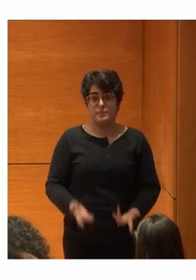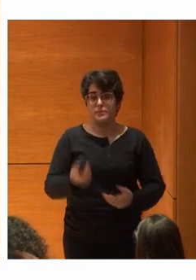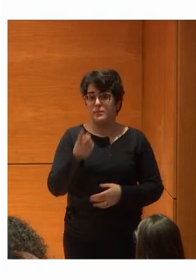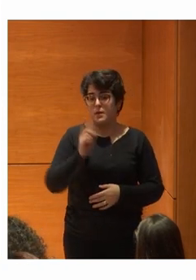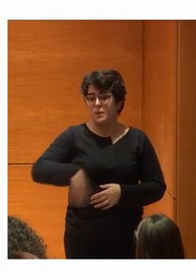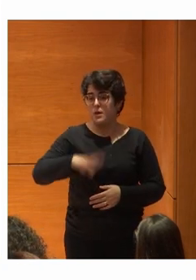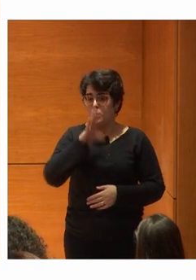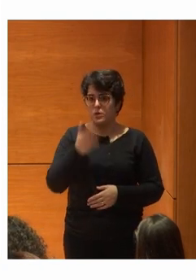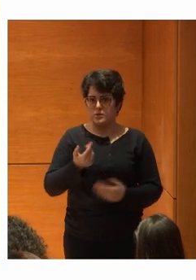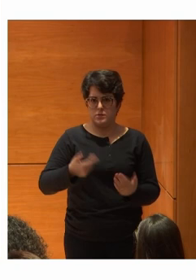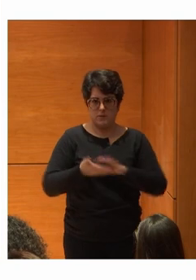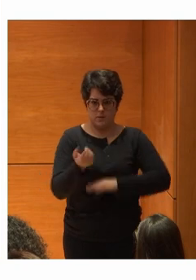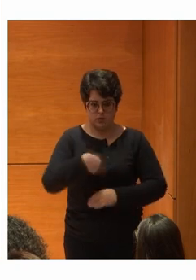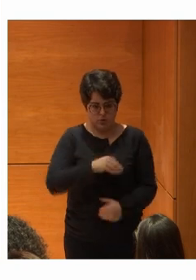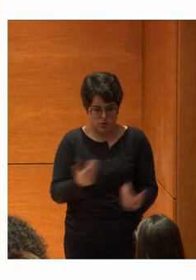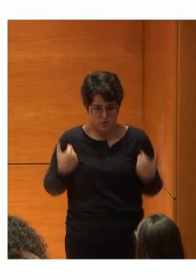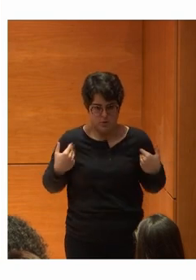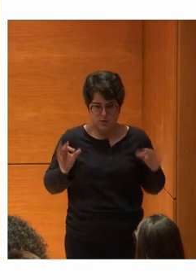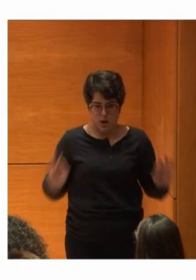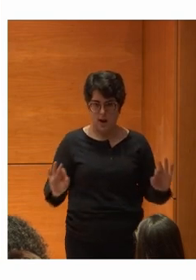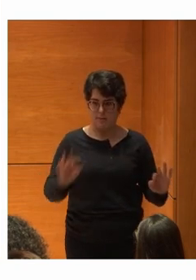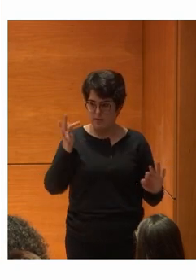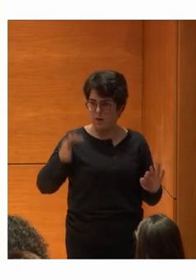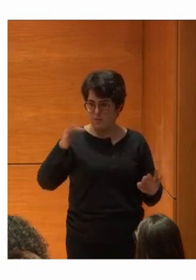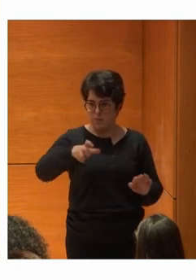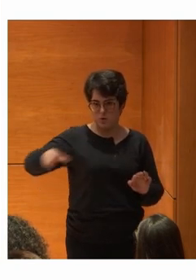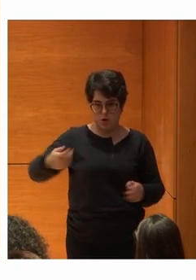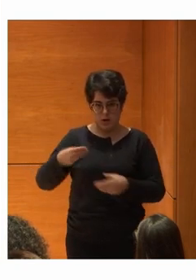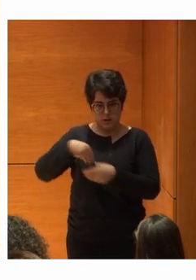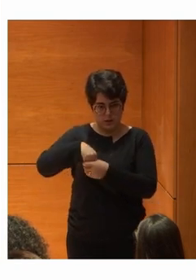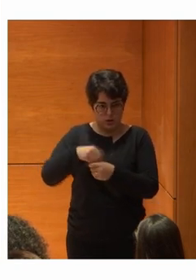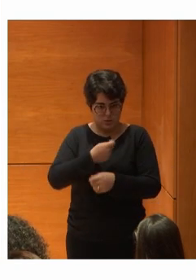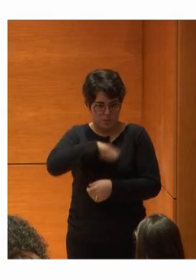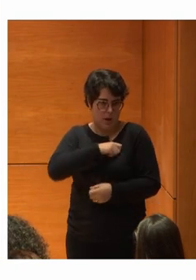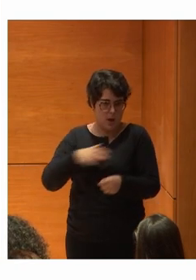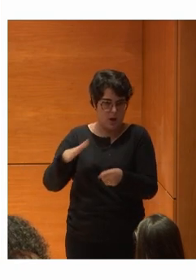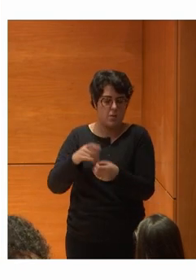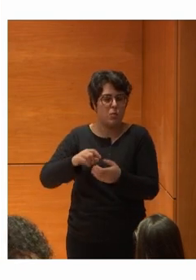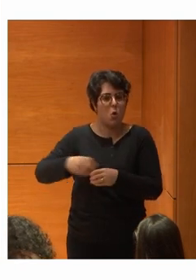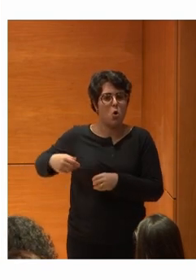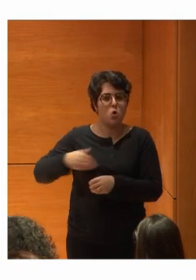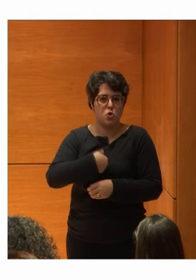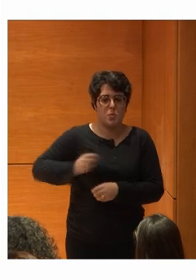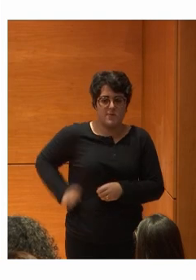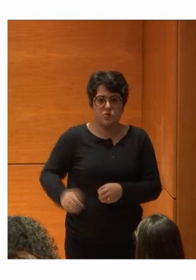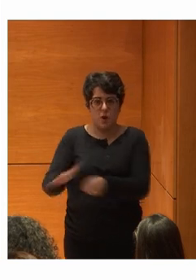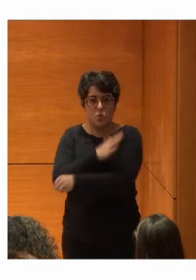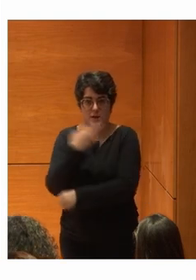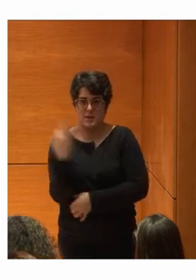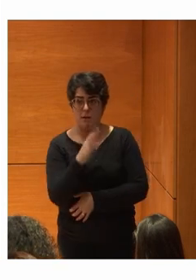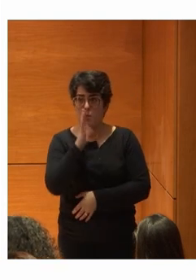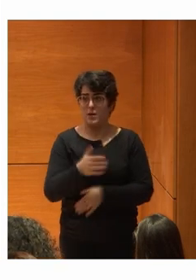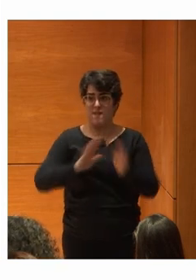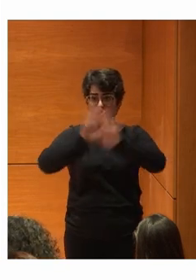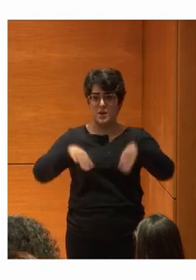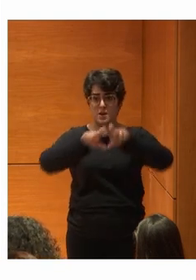Una obligación nuestra El que sea Gente de aquí El que Cubra esos puestos Y Porque es que Si no las empresas